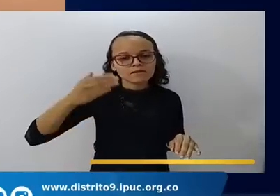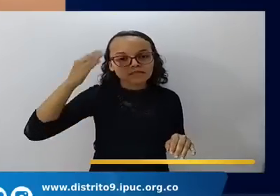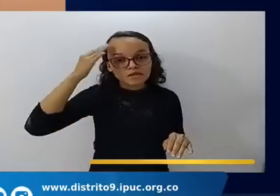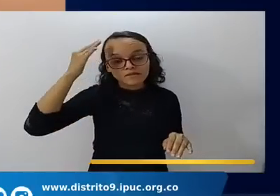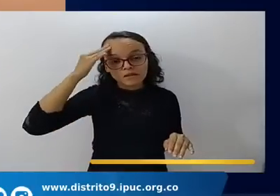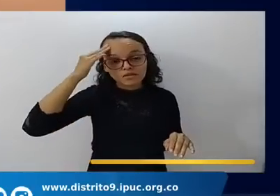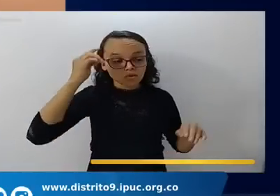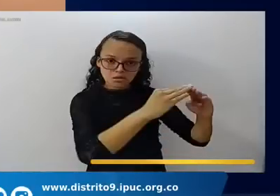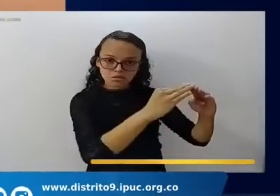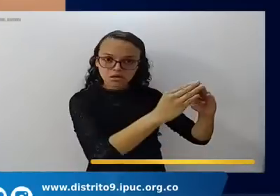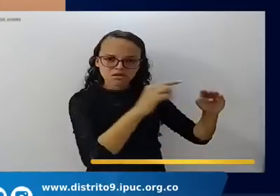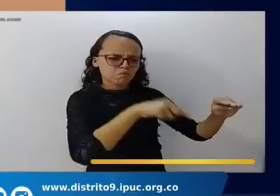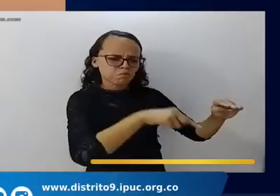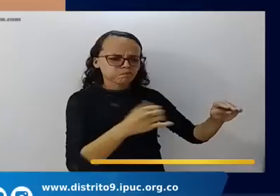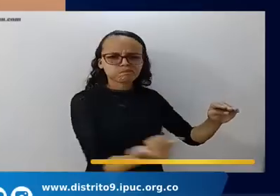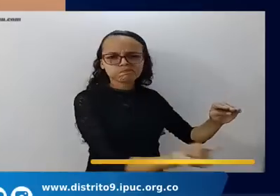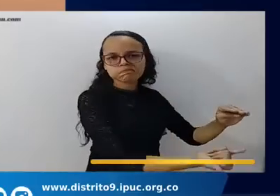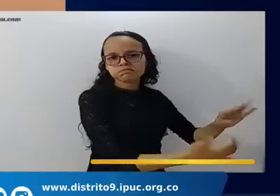casa aquí se queda.